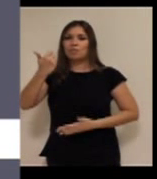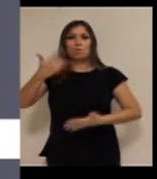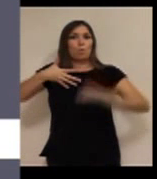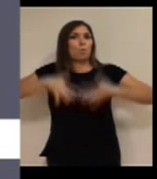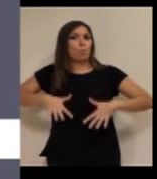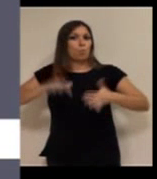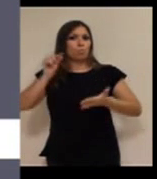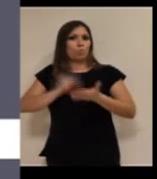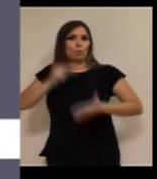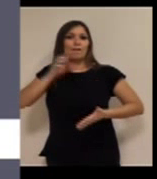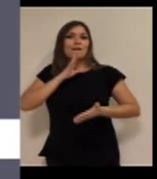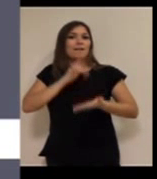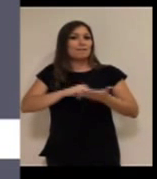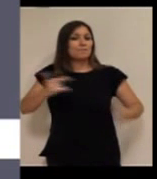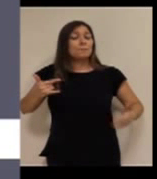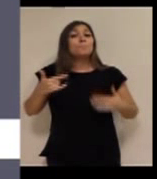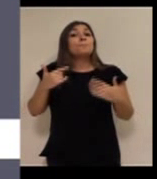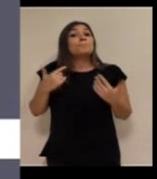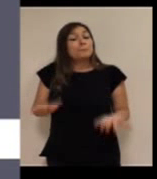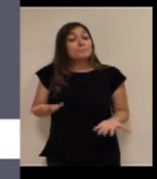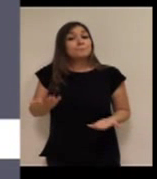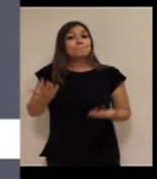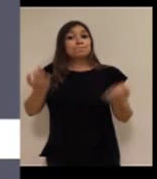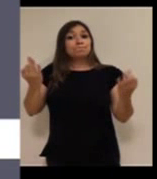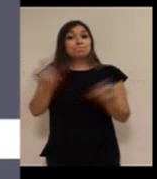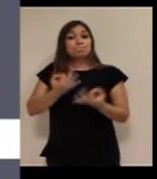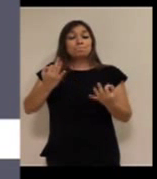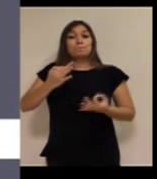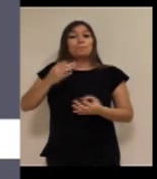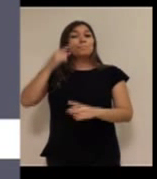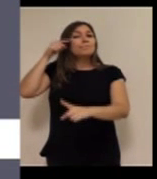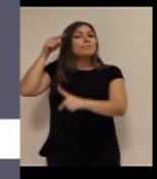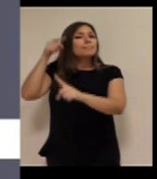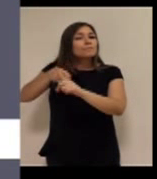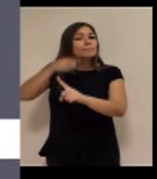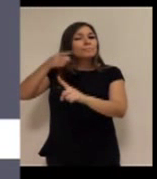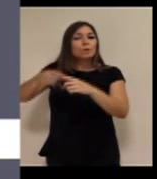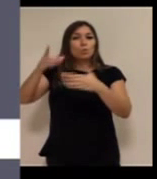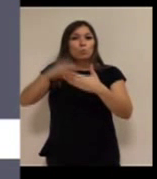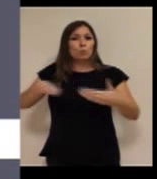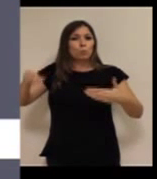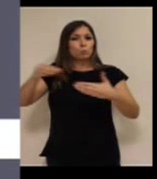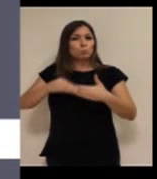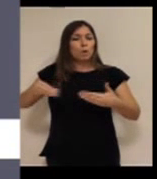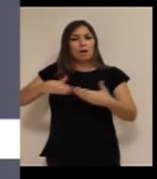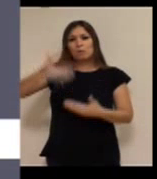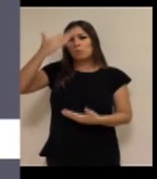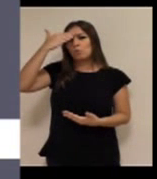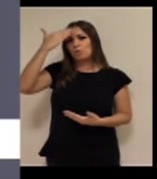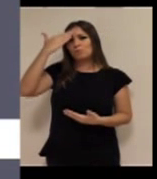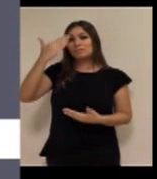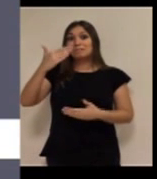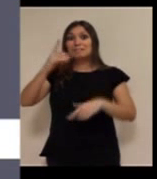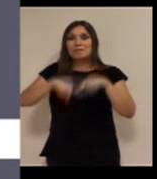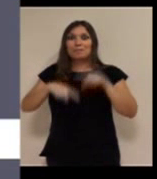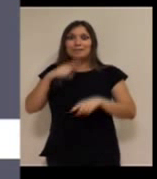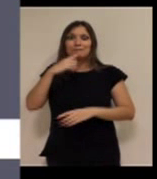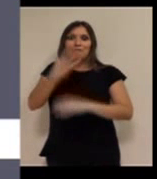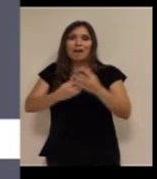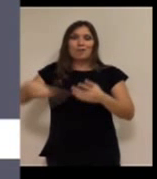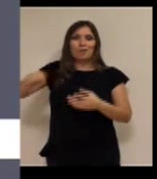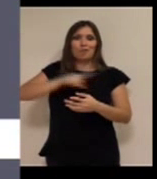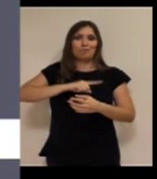están adquiriendo. Sin embargo, los destinatarios fundamentales, y ahí me corregiréis vosotros,